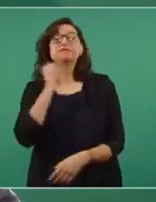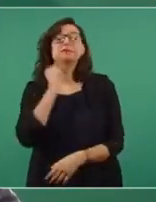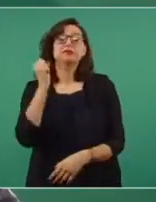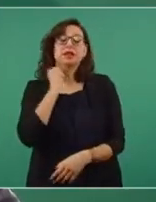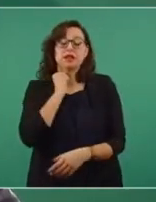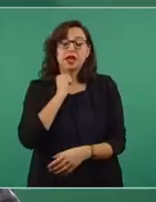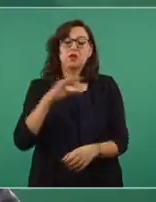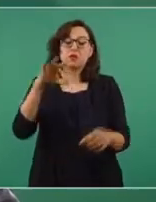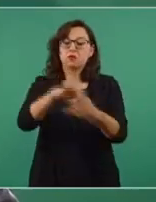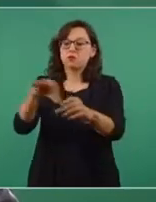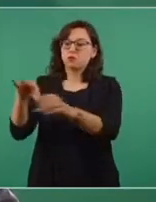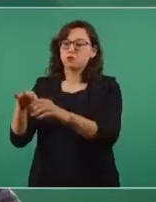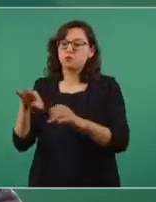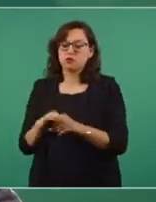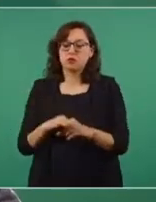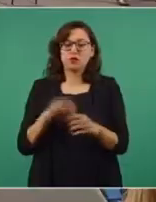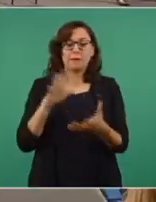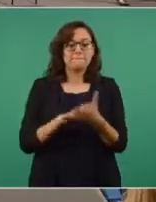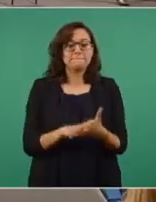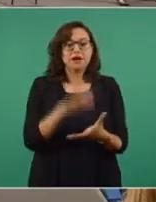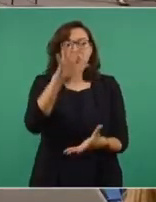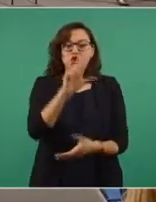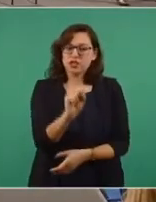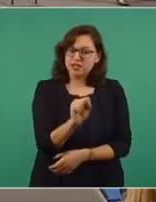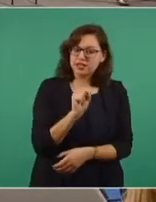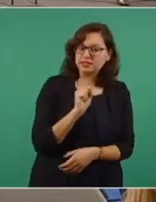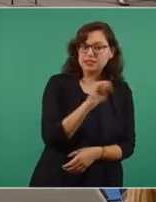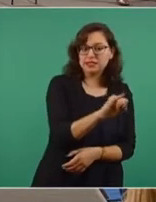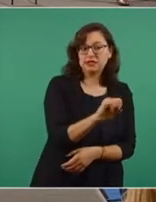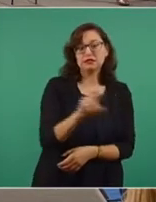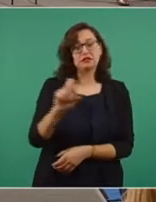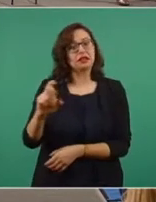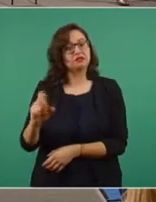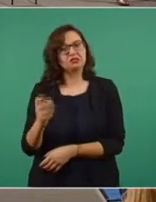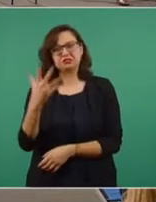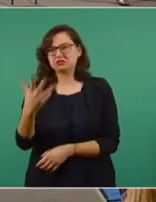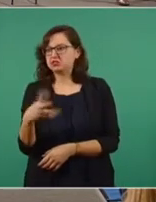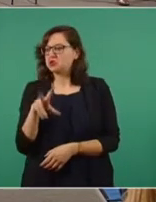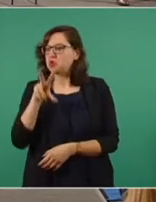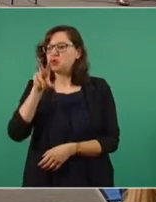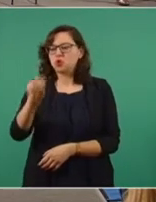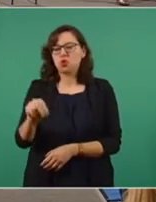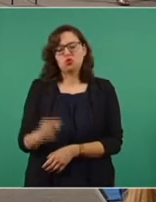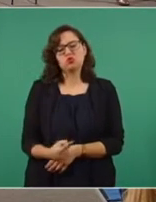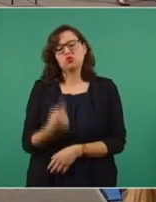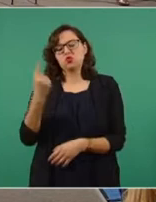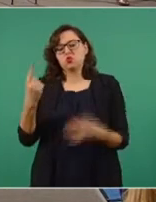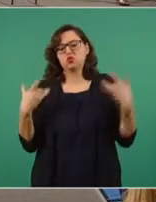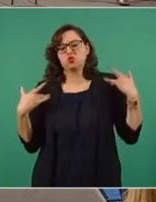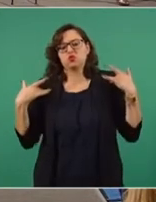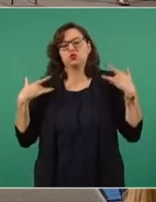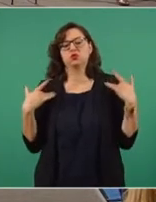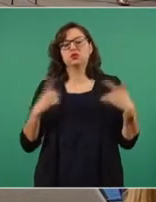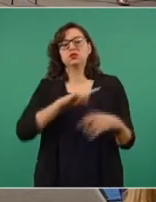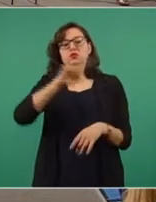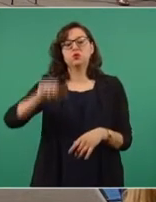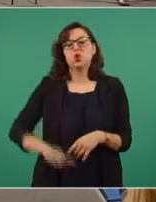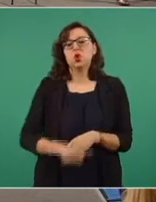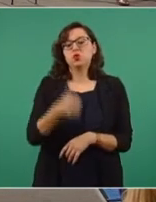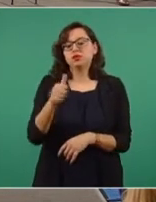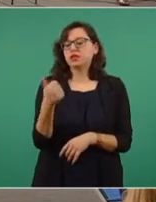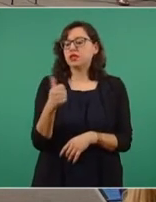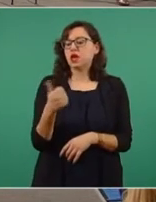y una abstención. El 11 de agosto fue publicada en el Diario Oficial de la Federación.